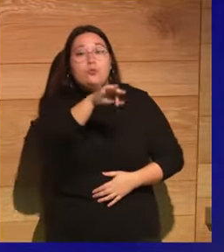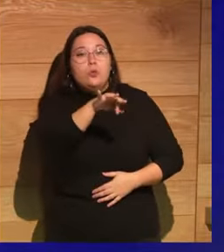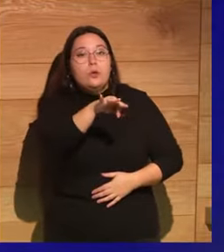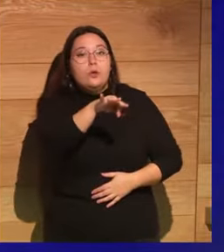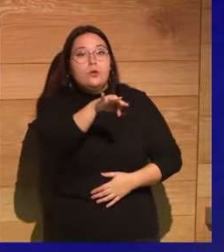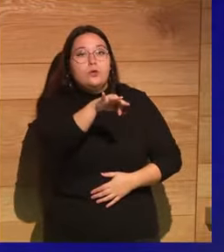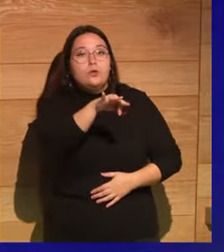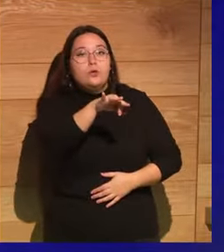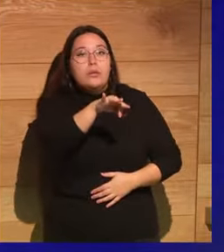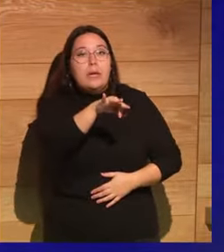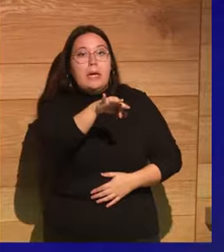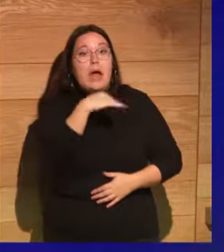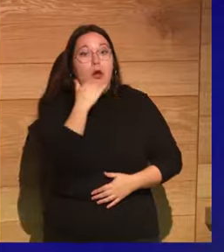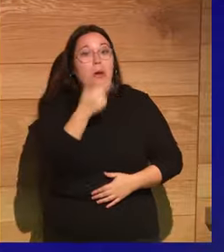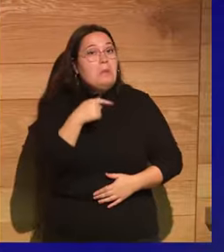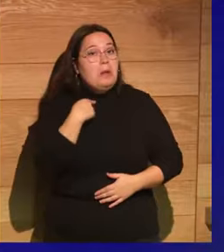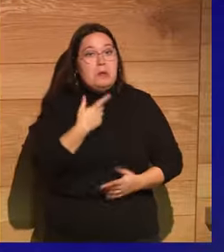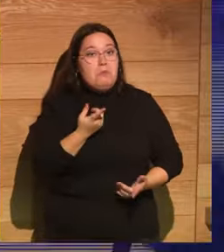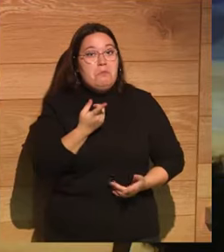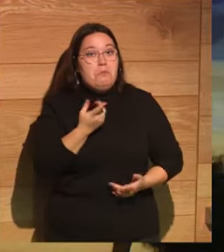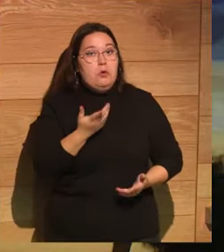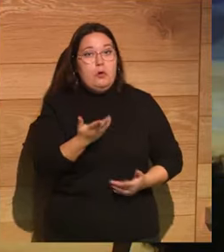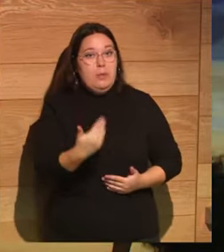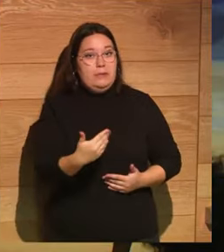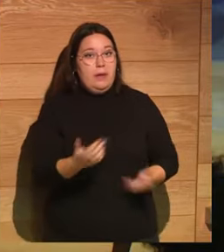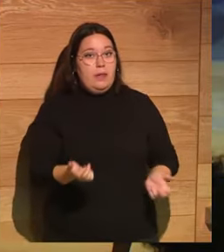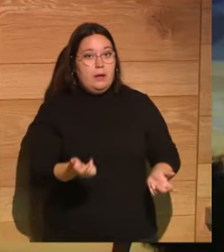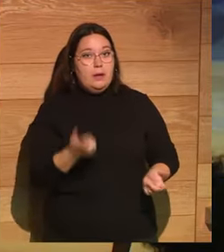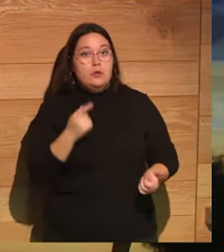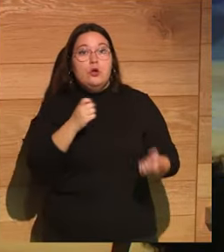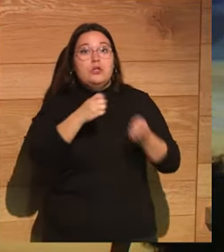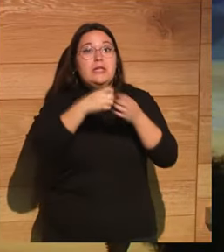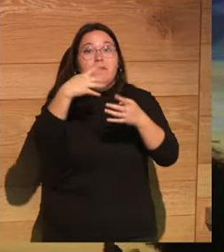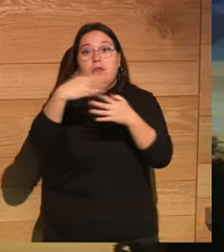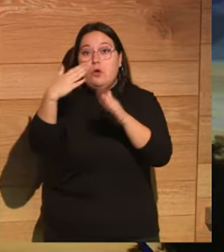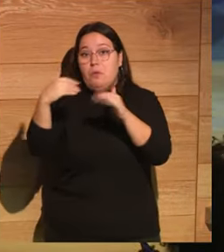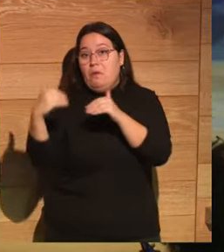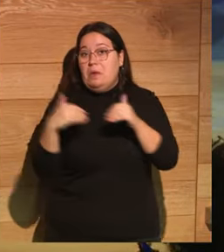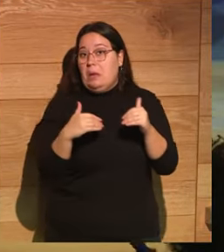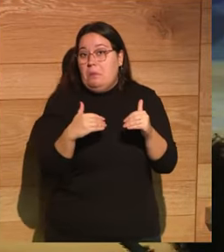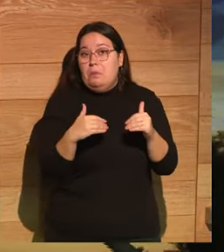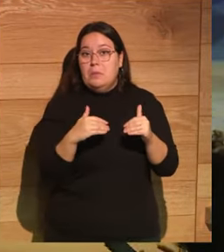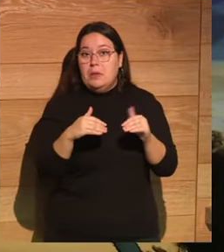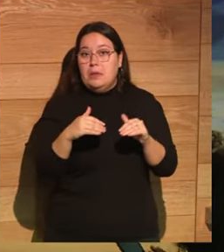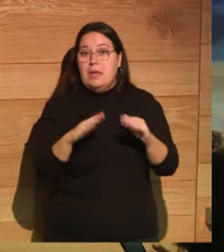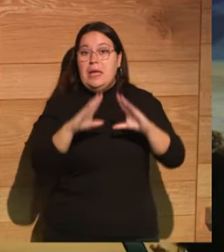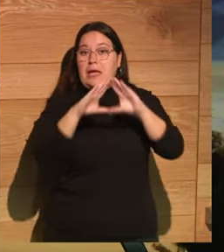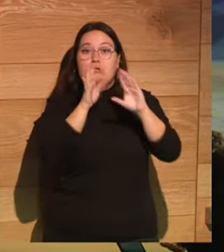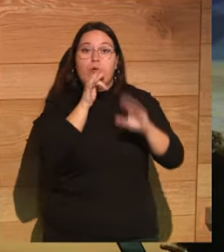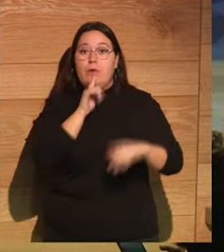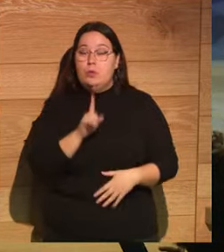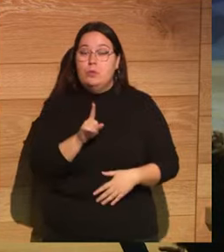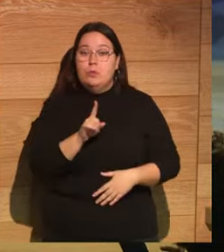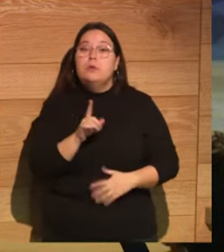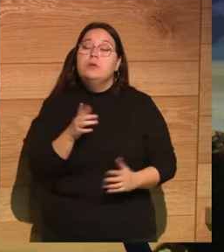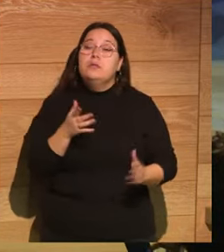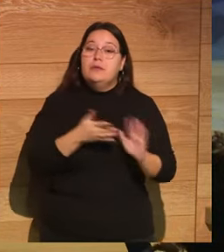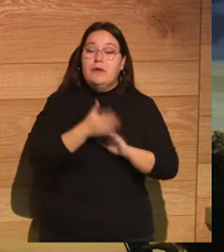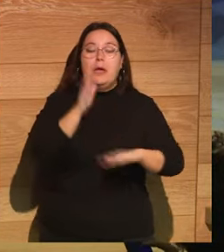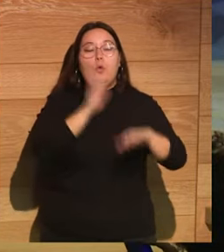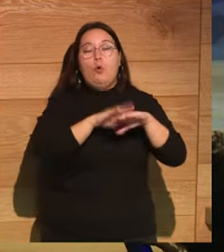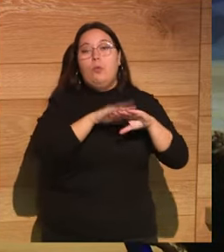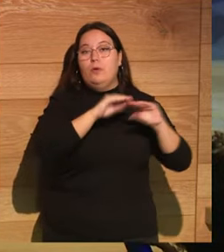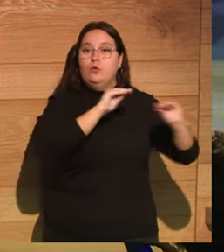no tenían nada que perder. Al final eran los únicos que no tenían edificios como tal en la ciudad, no tenían iglesias todavía, y por tanto se les